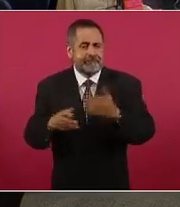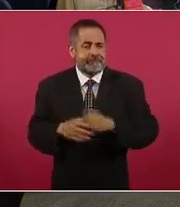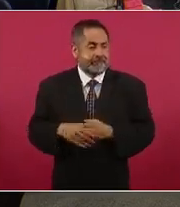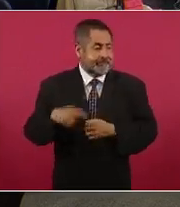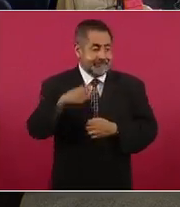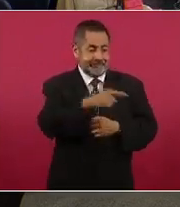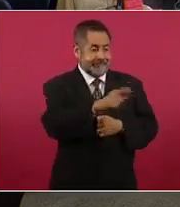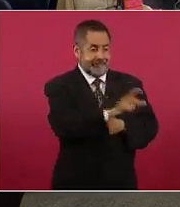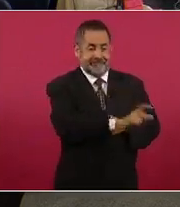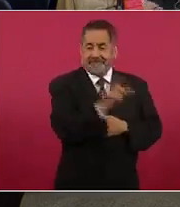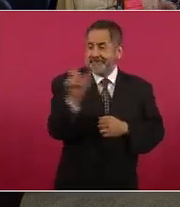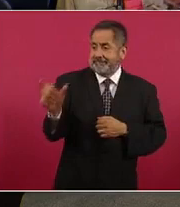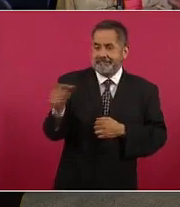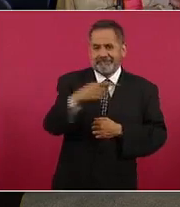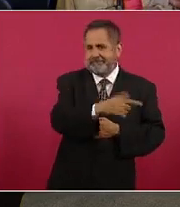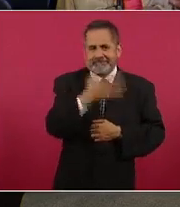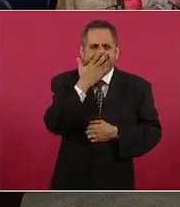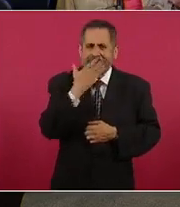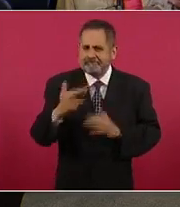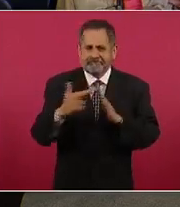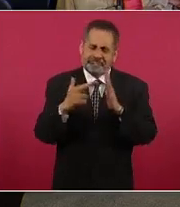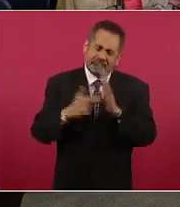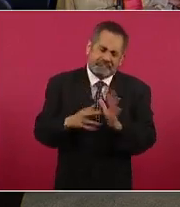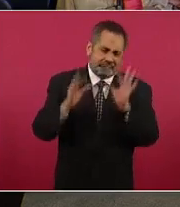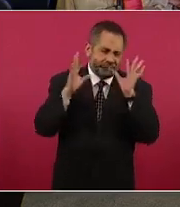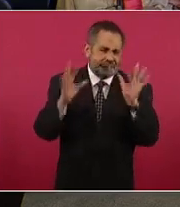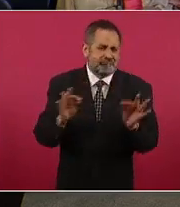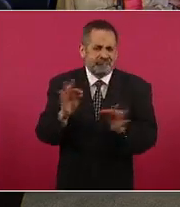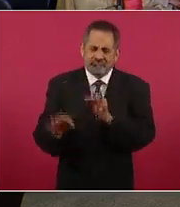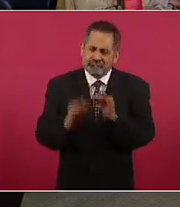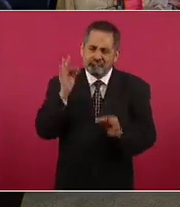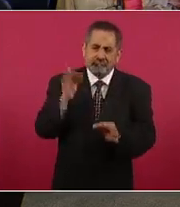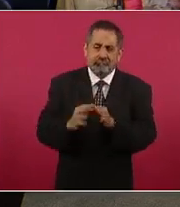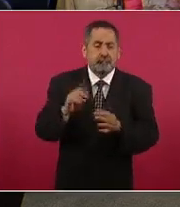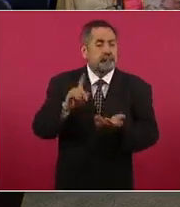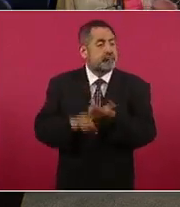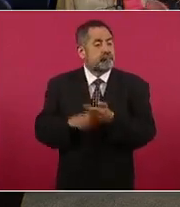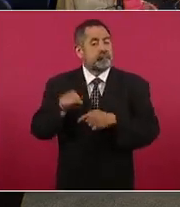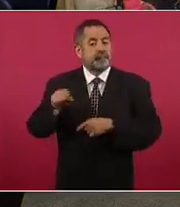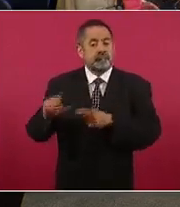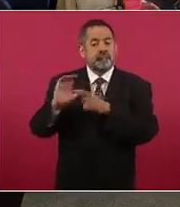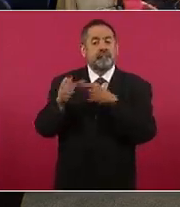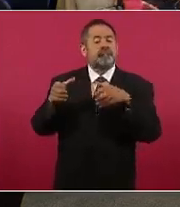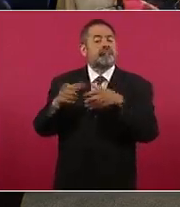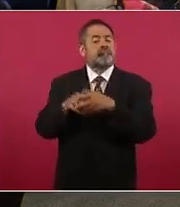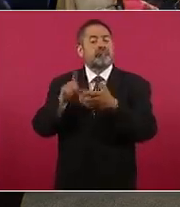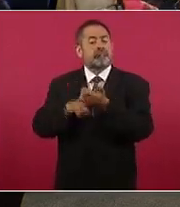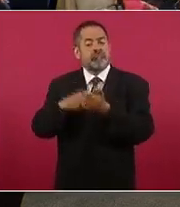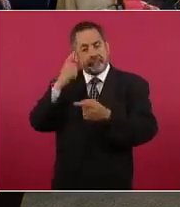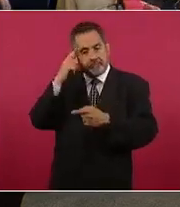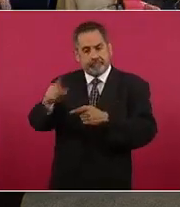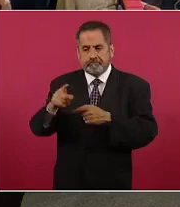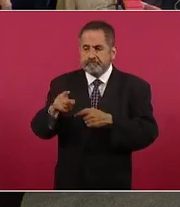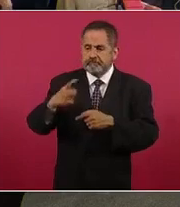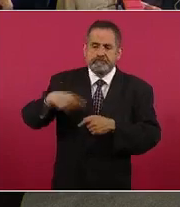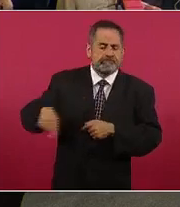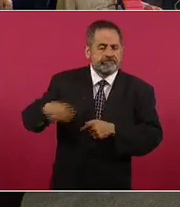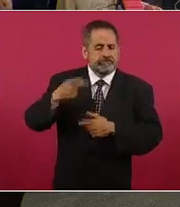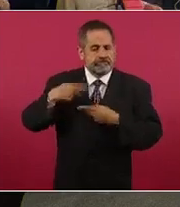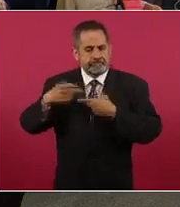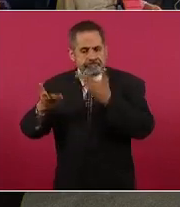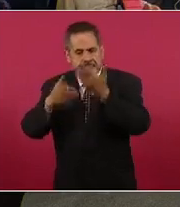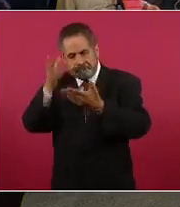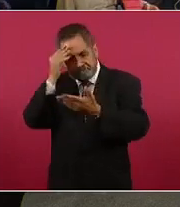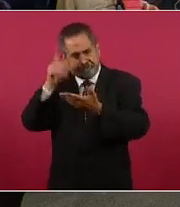cumplen con los estándares de calidad que exige la Comisión Interinstitucional para la Formación de Recursos Humanos